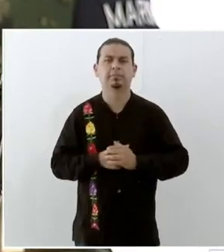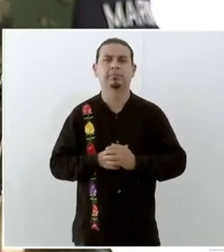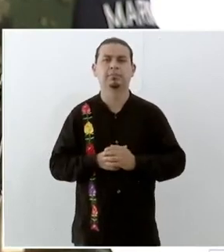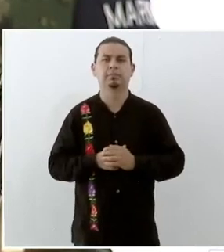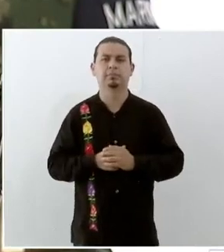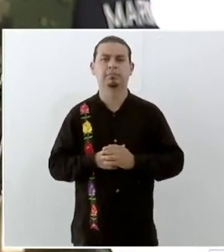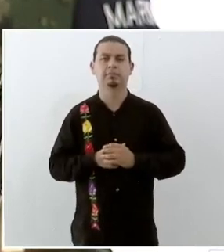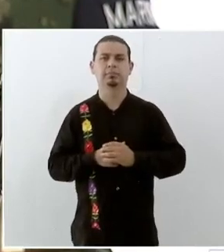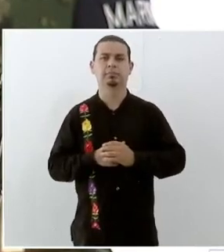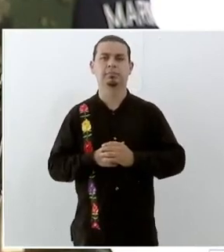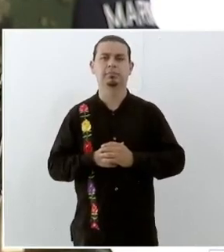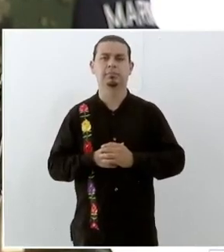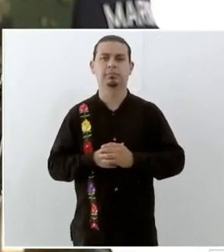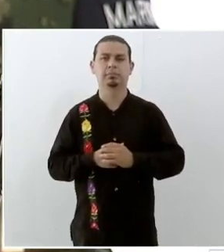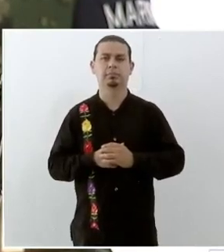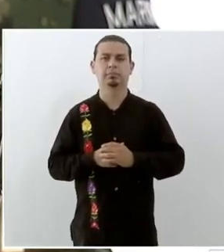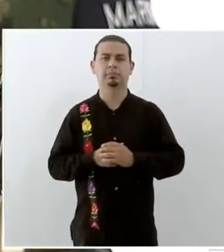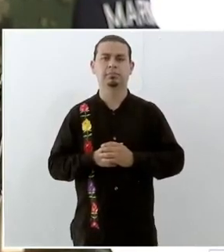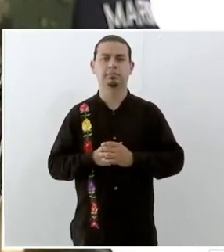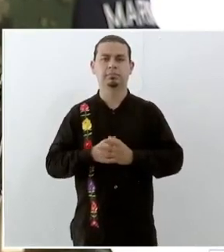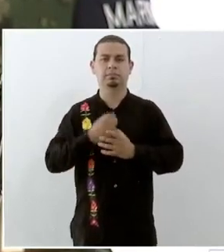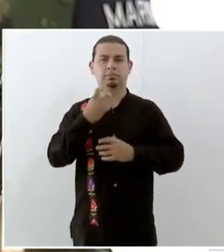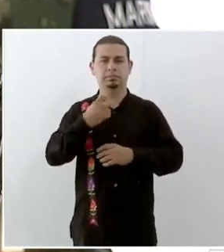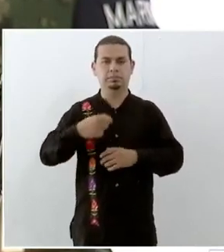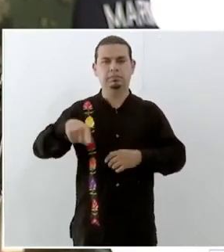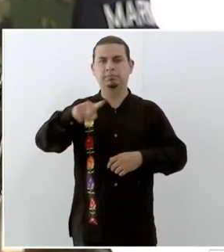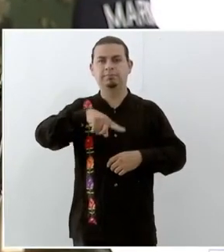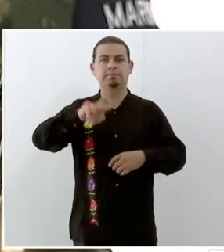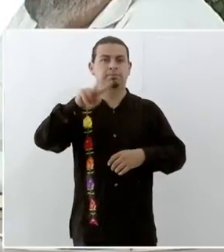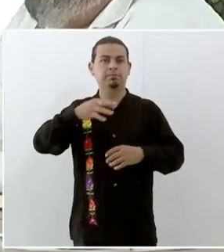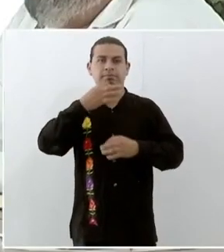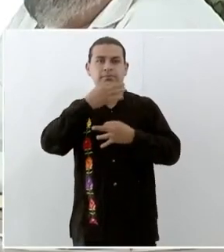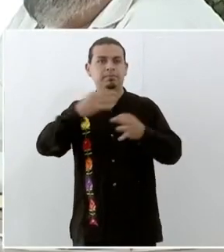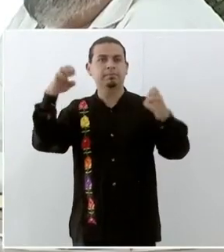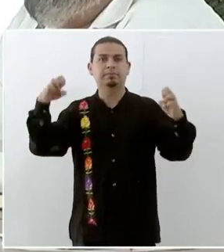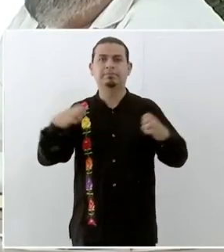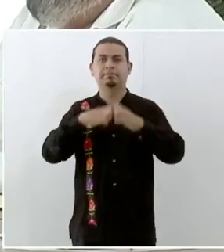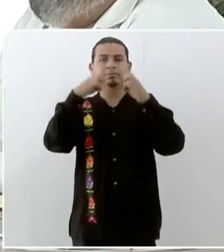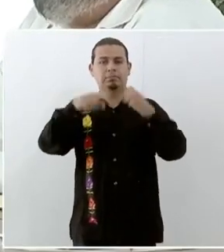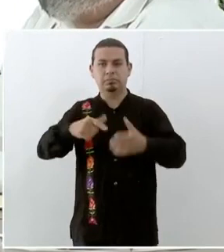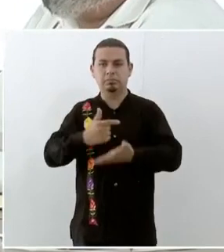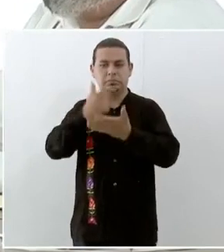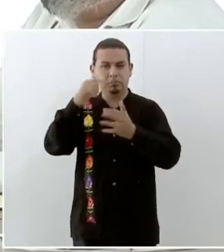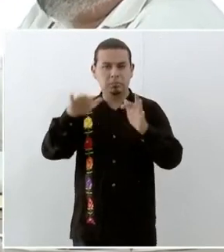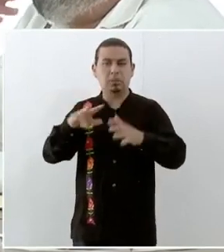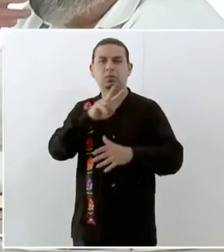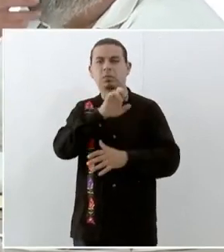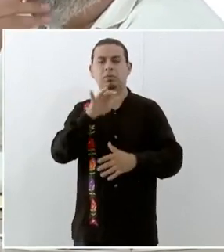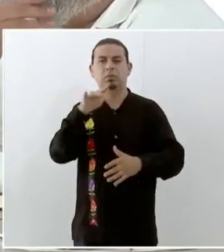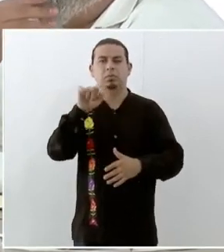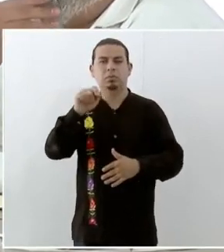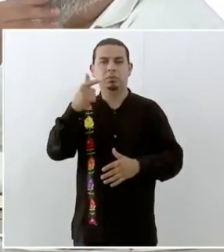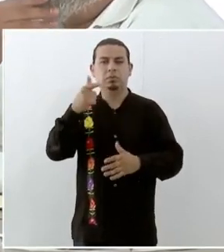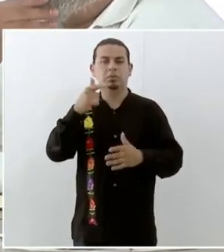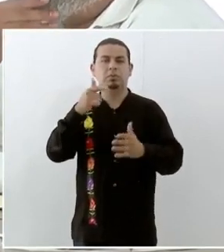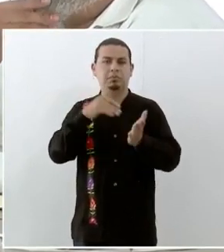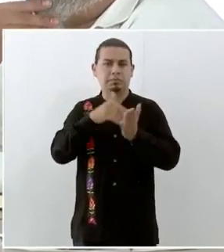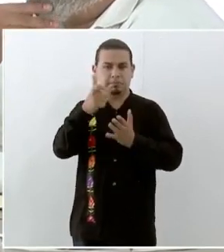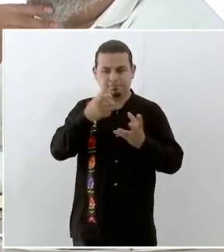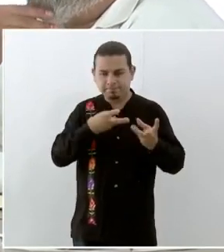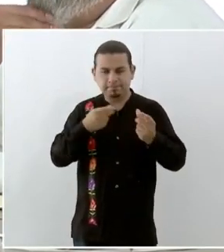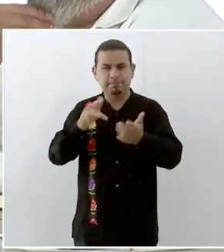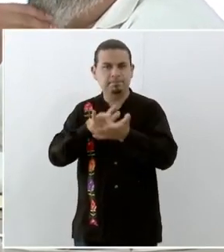enceres que se dan. Bienes para la atención de la emergencia a través de la seguridad pública son 158.5 millones de pesos.